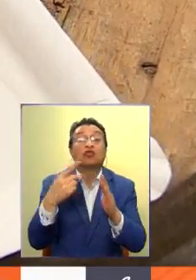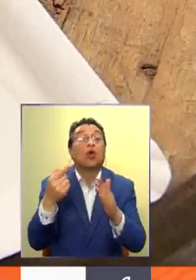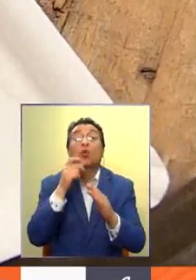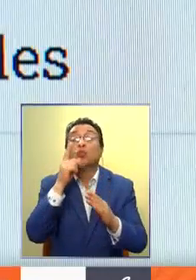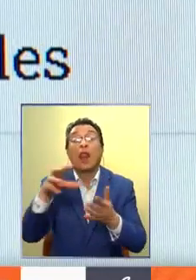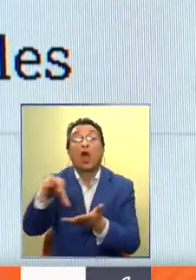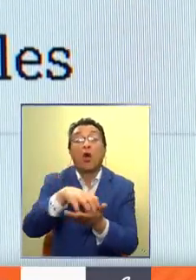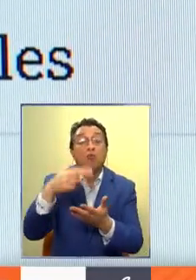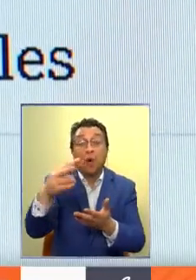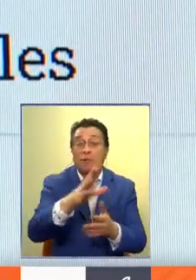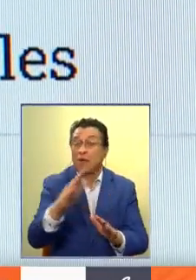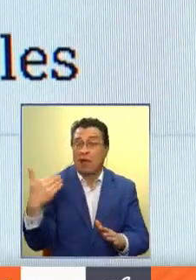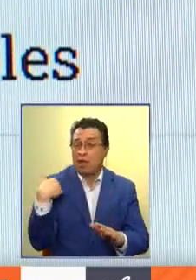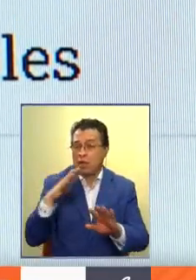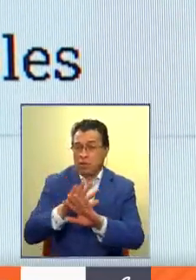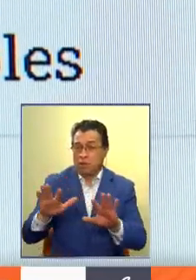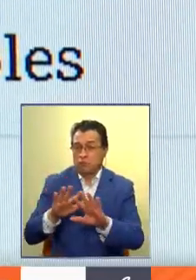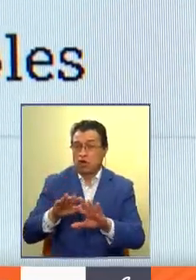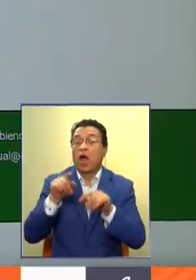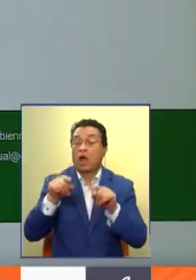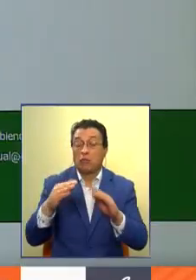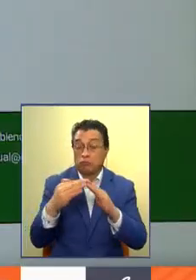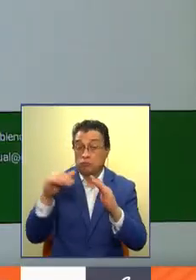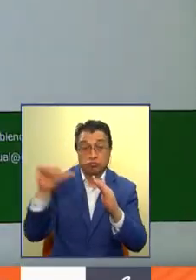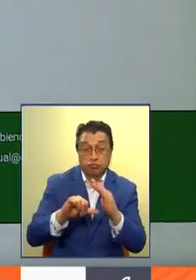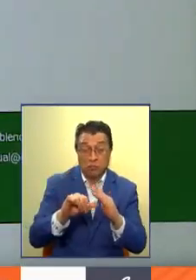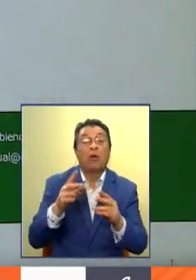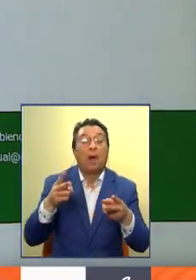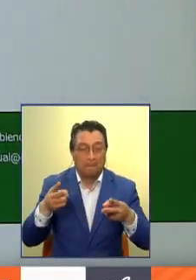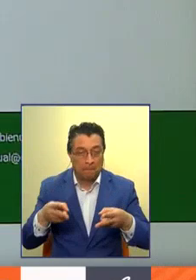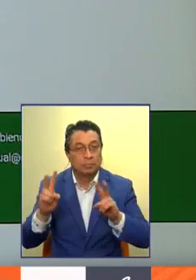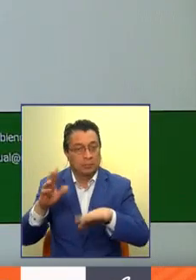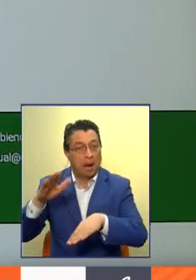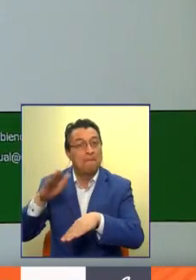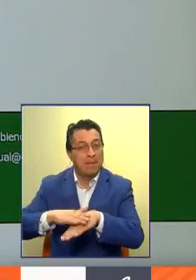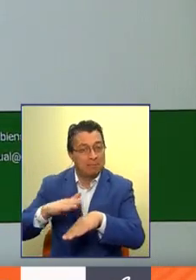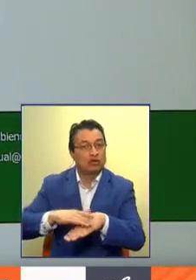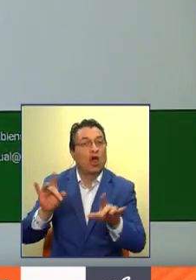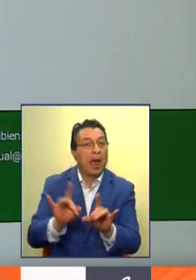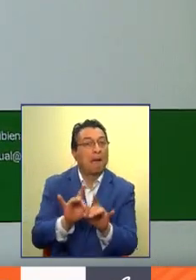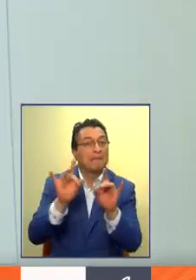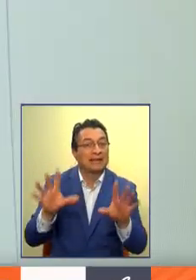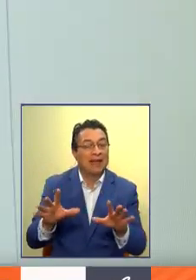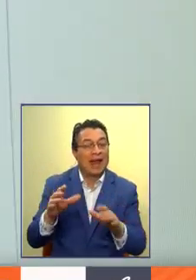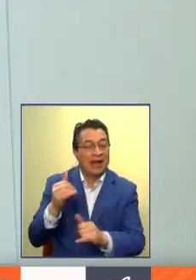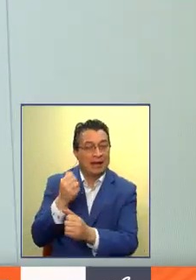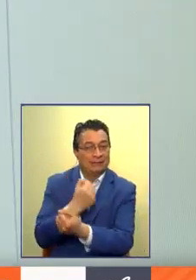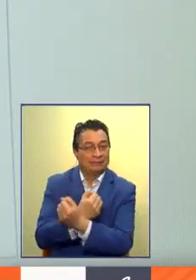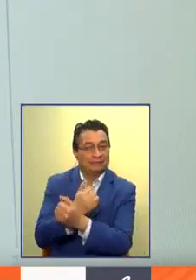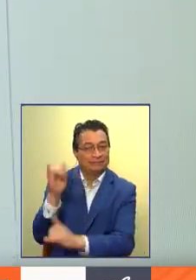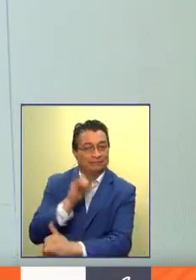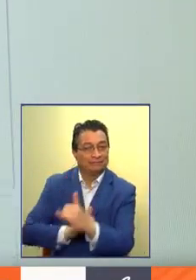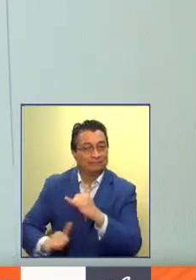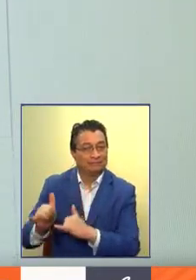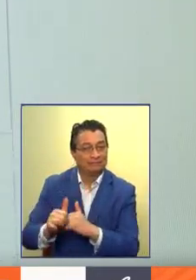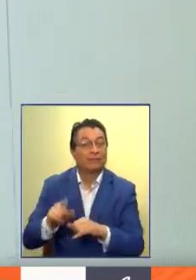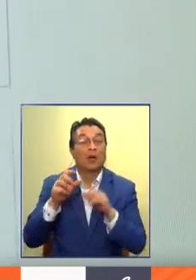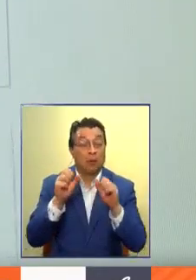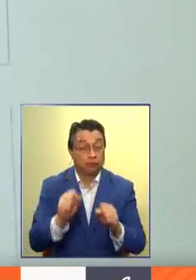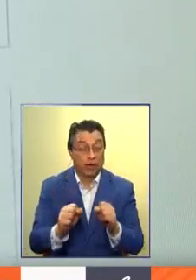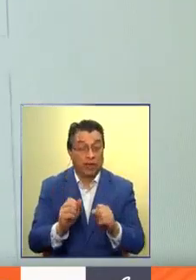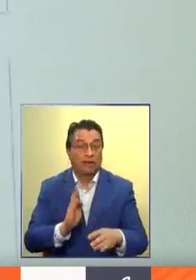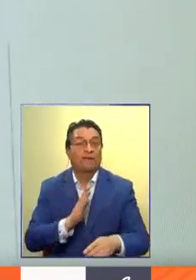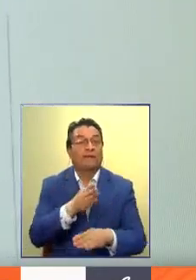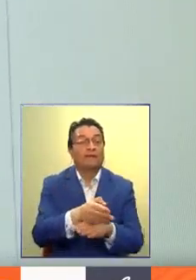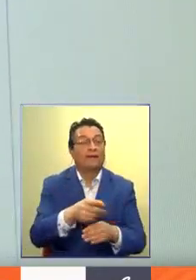comuna se encuentre, incluso aún en cuarentena, se habilitará un permiso especial en la comisaría virtual. Se puede visitar a